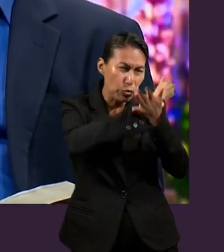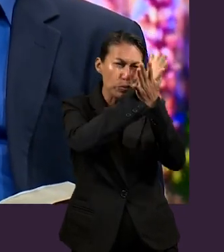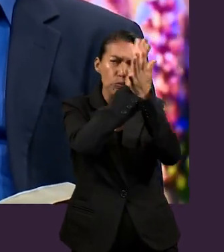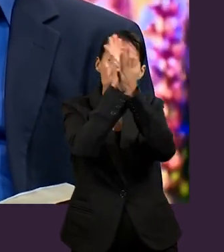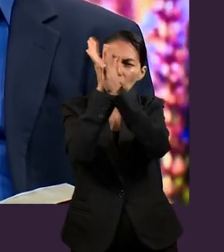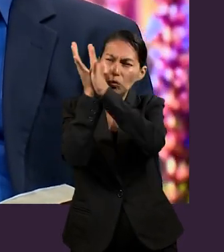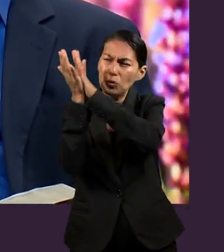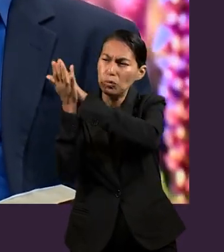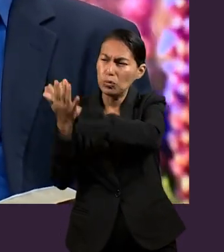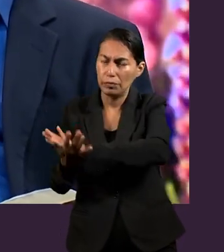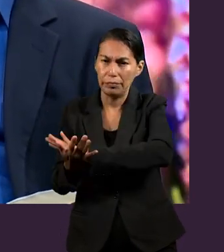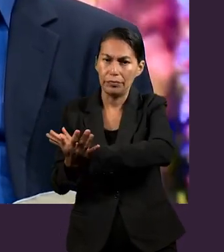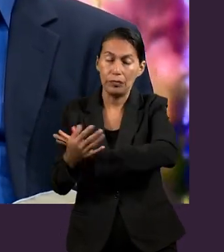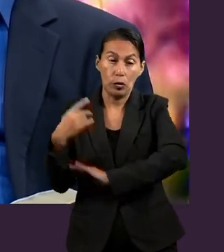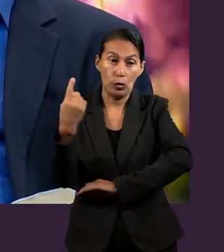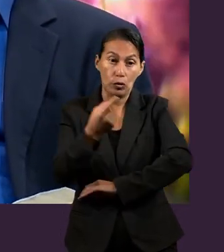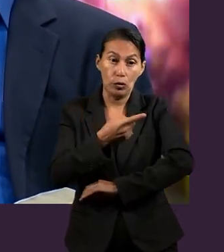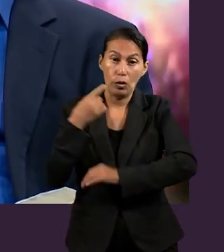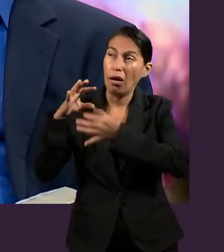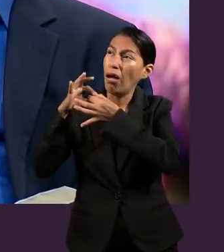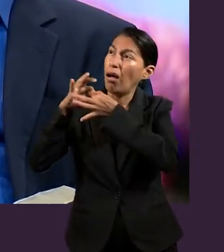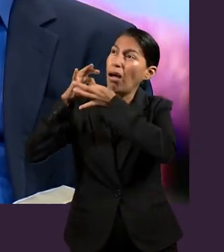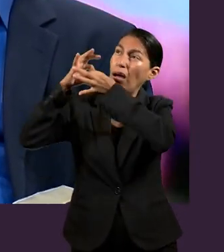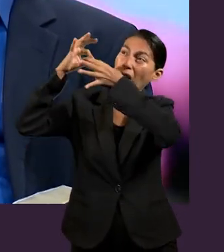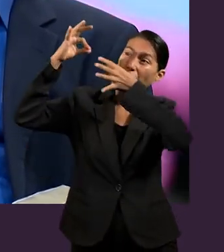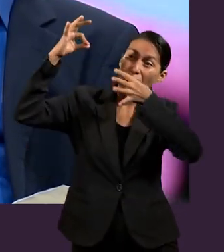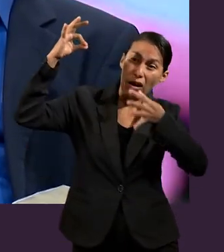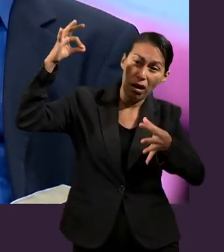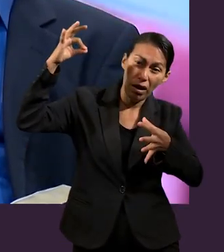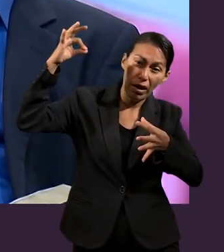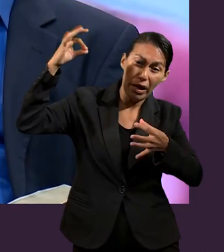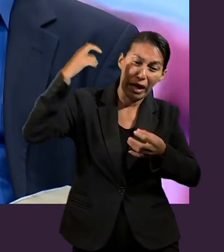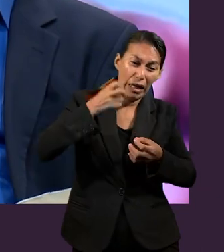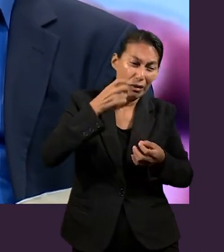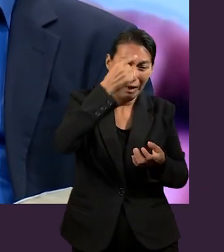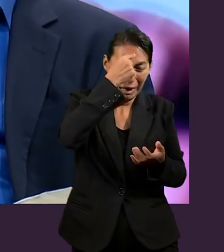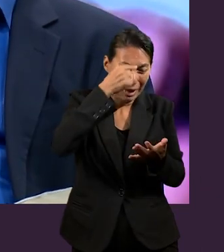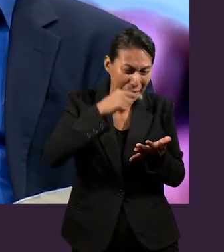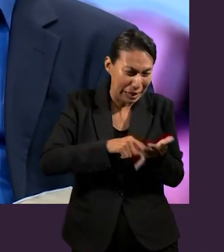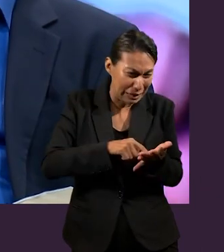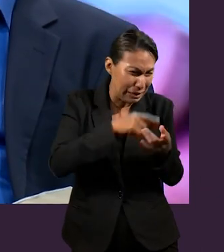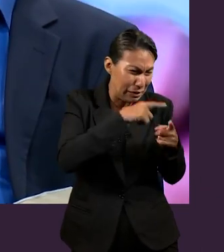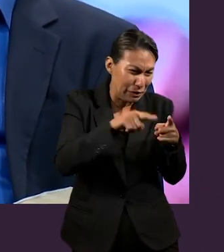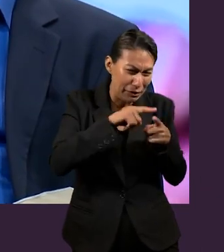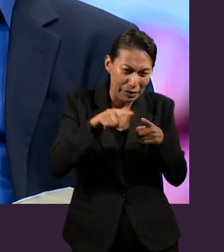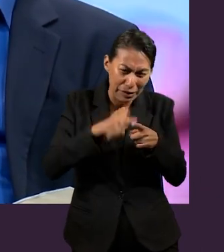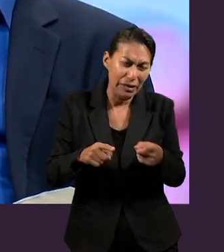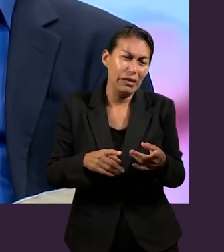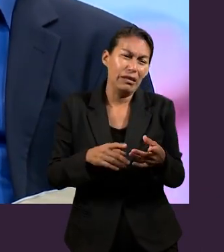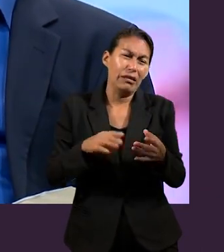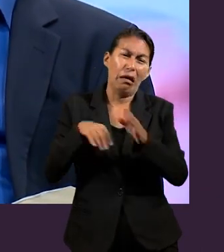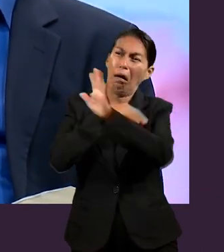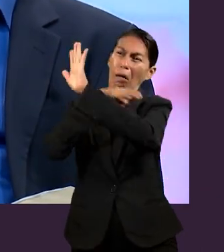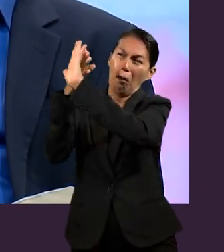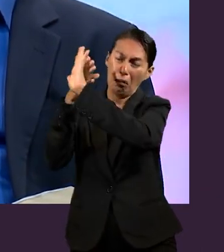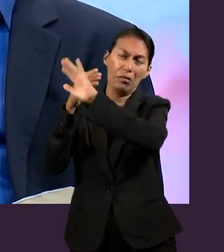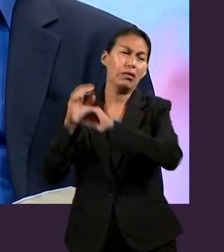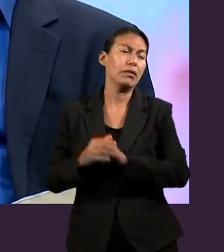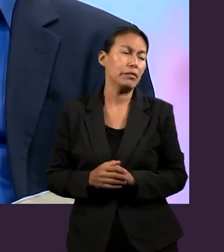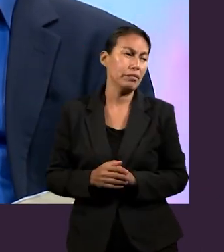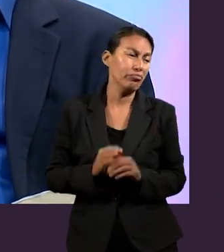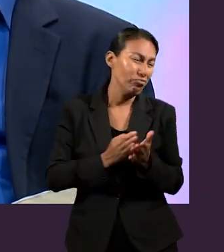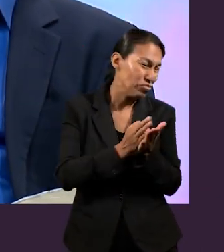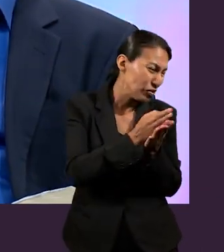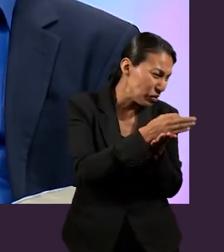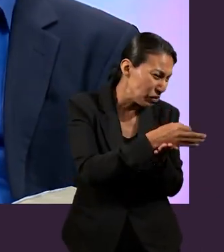sin Cristo, vivir alejados de Él, obviamente nos lleva a unos, no solamente a creencias, sino a comportamientos